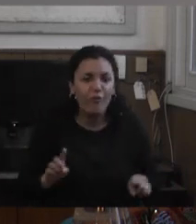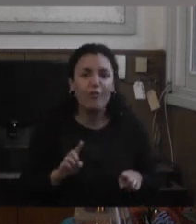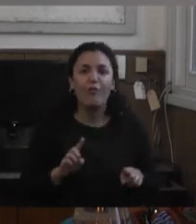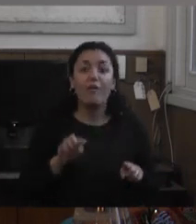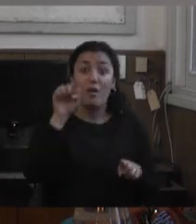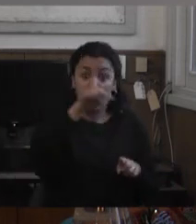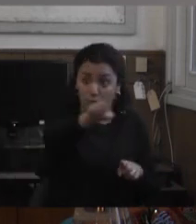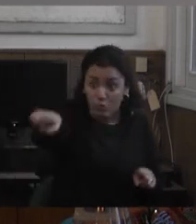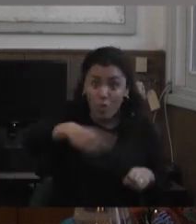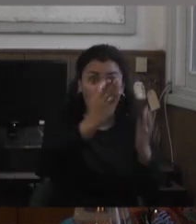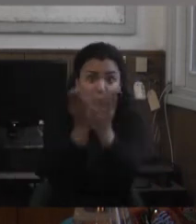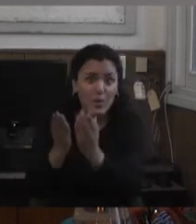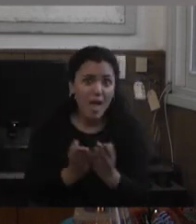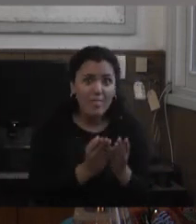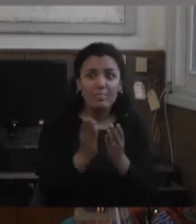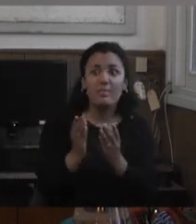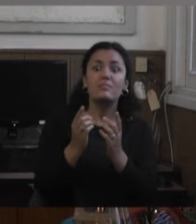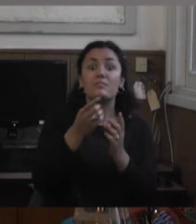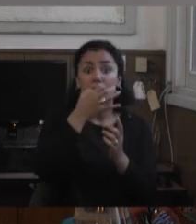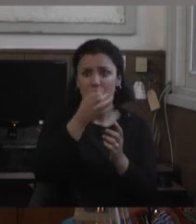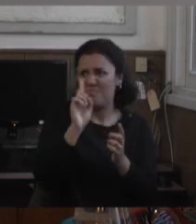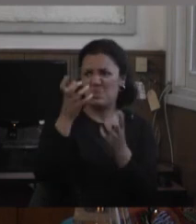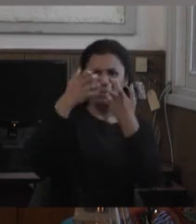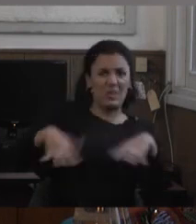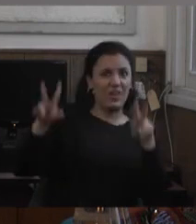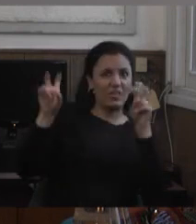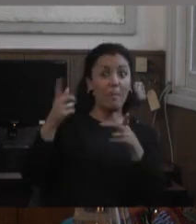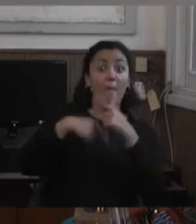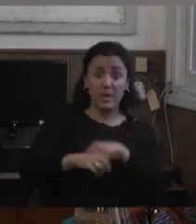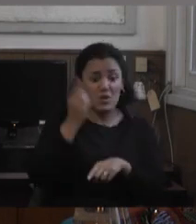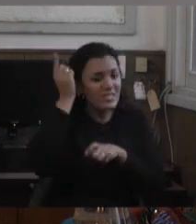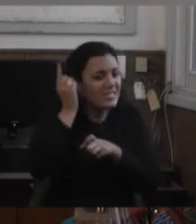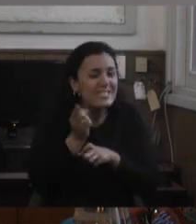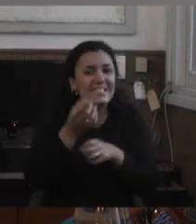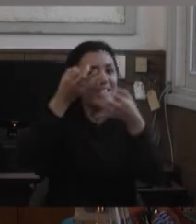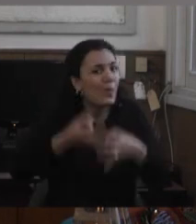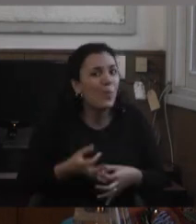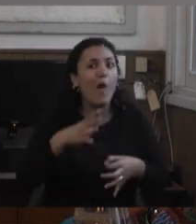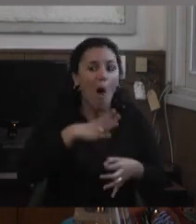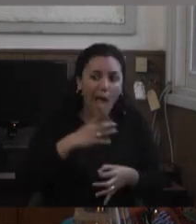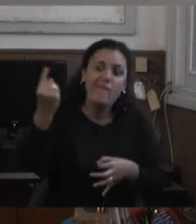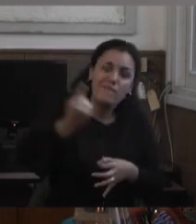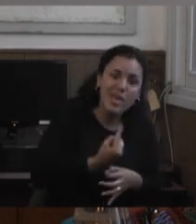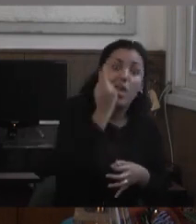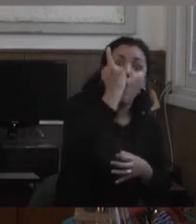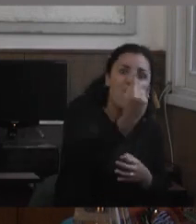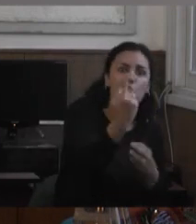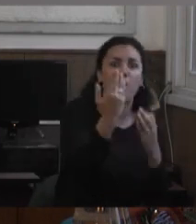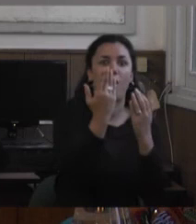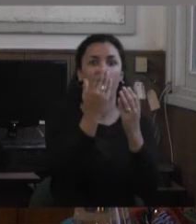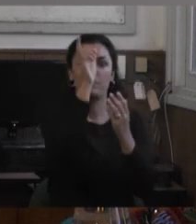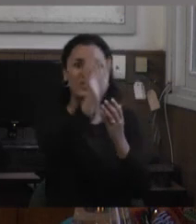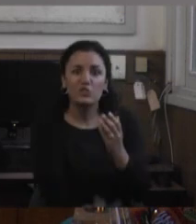no se van a dedicar pero seguramente van a tener alguien con discapacidad en sus clases que conozcan qué hacer con uno diferente